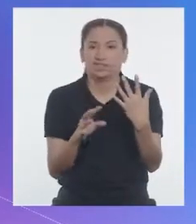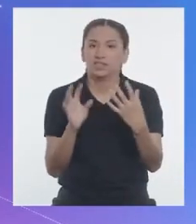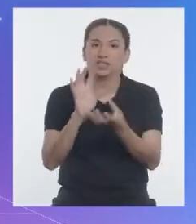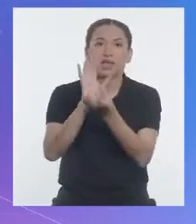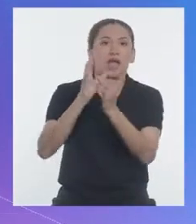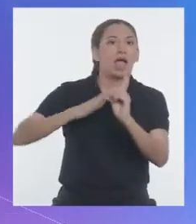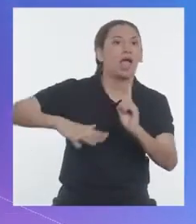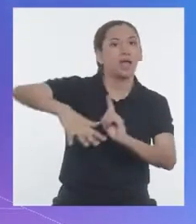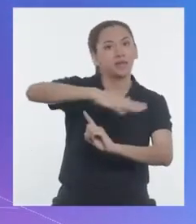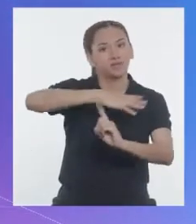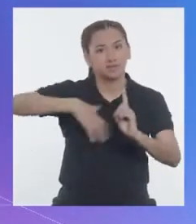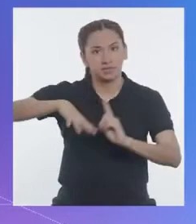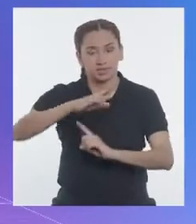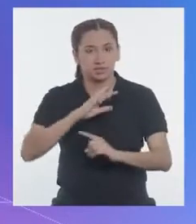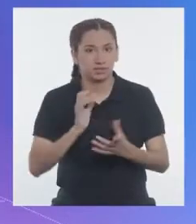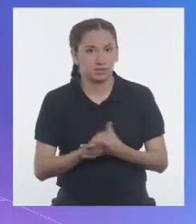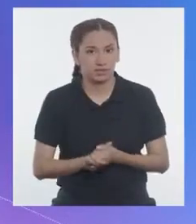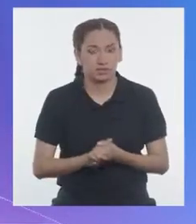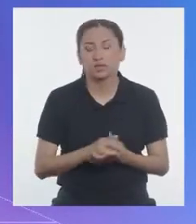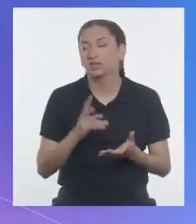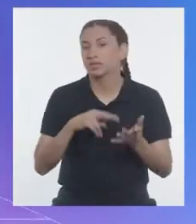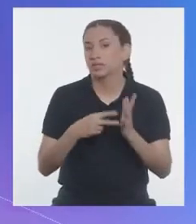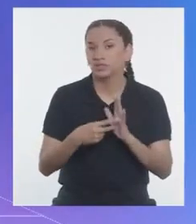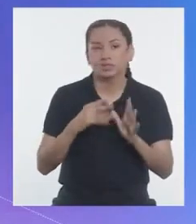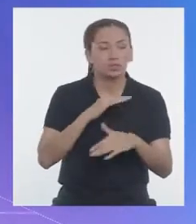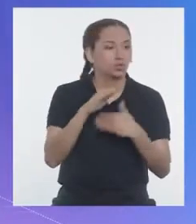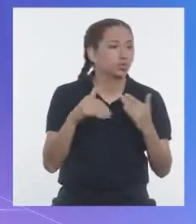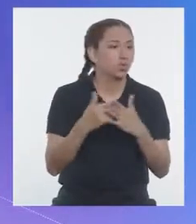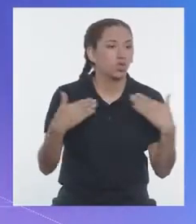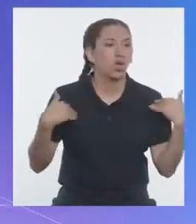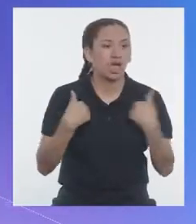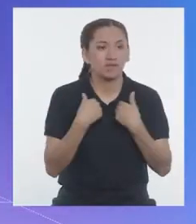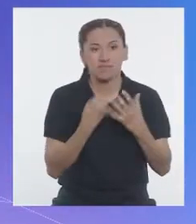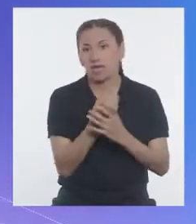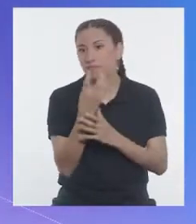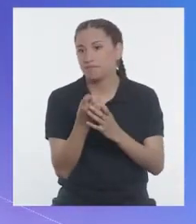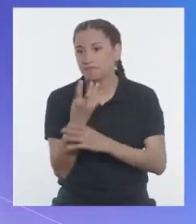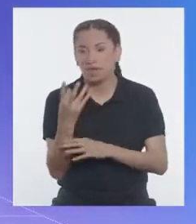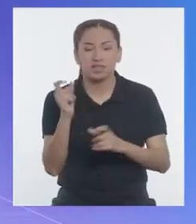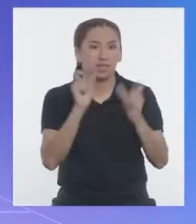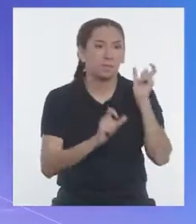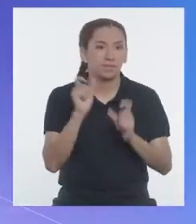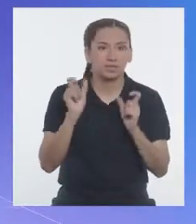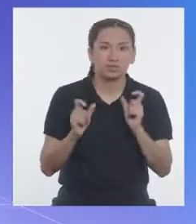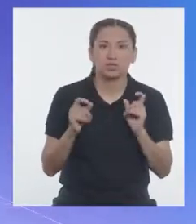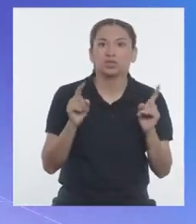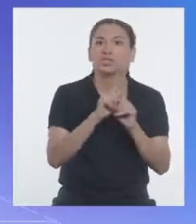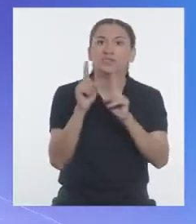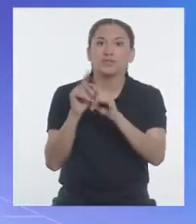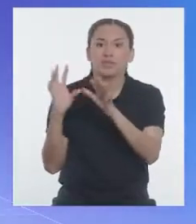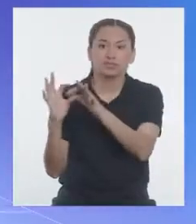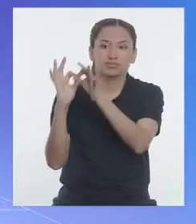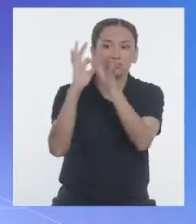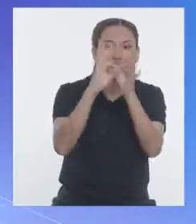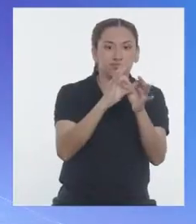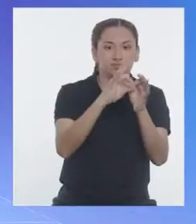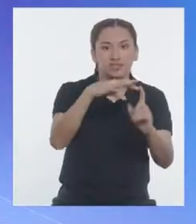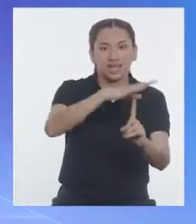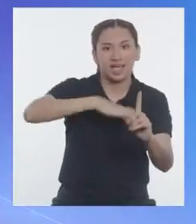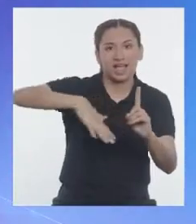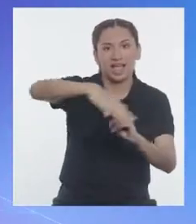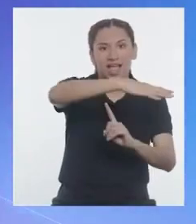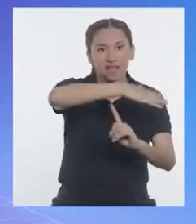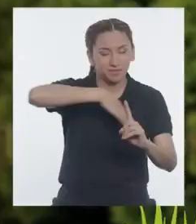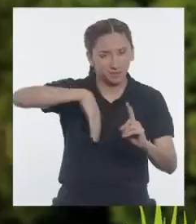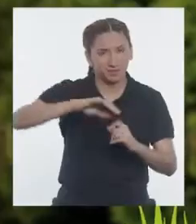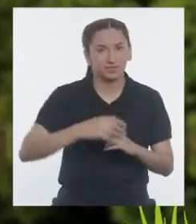ecosistemas. Es decir, todas las especies de seres vivos y las interacciones con el ecosistema en el